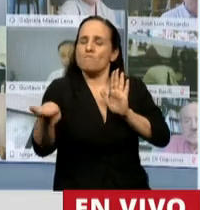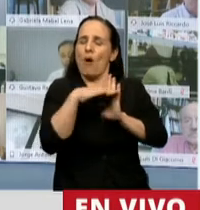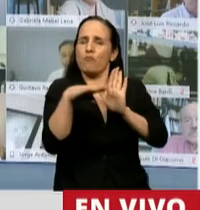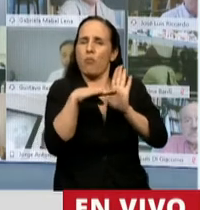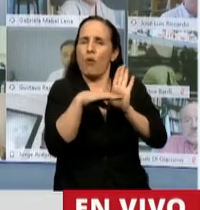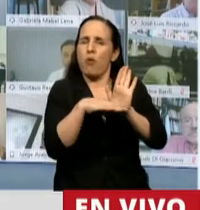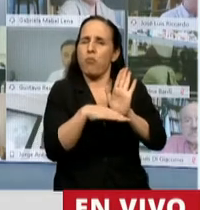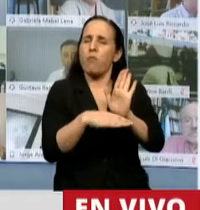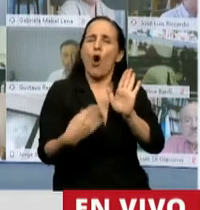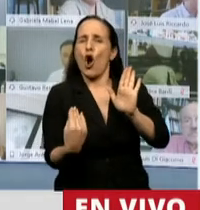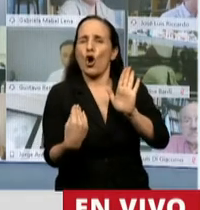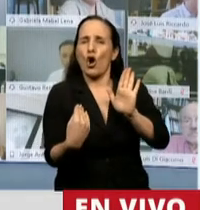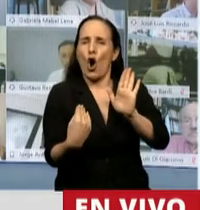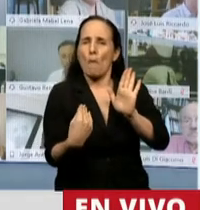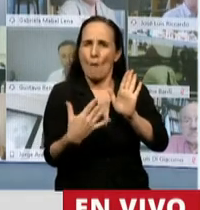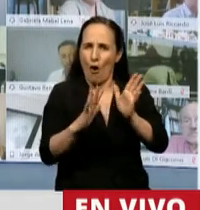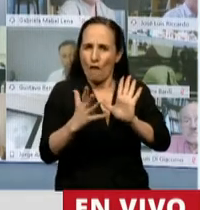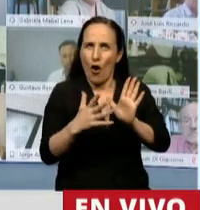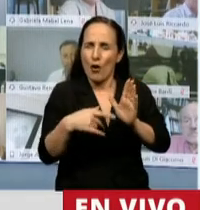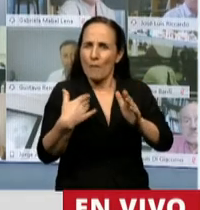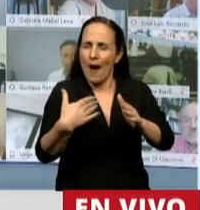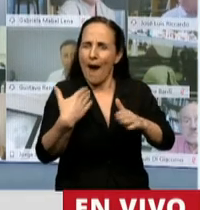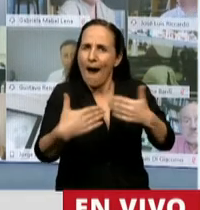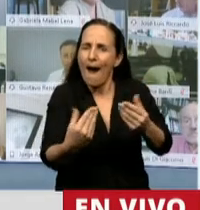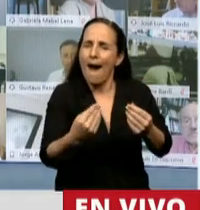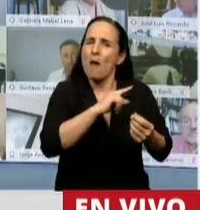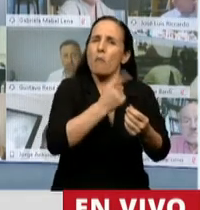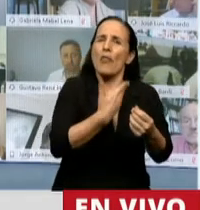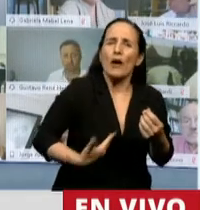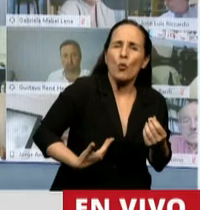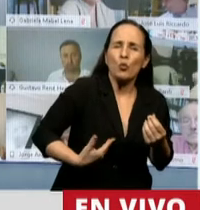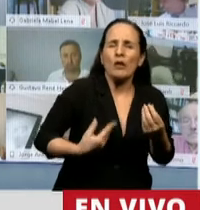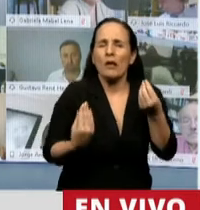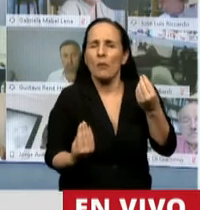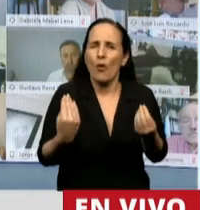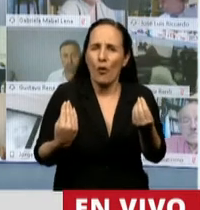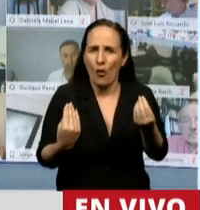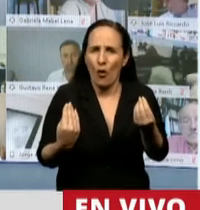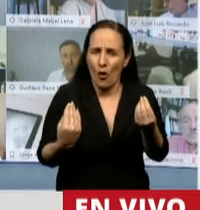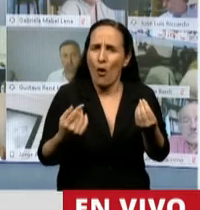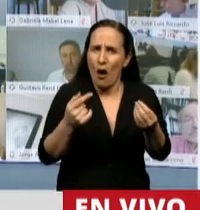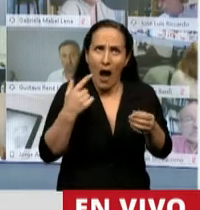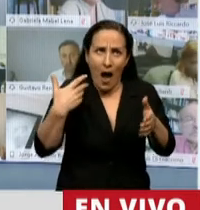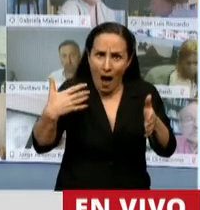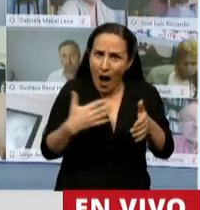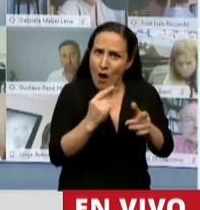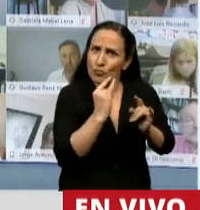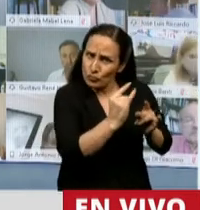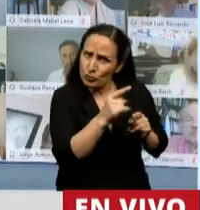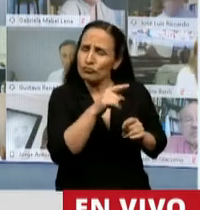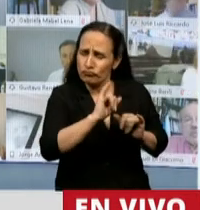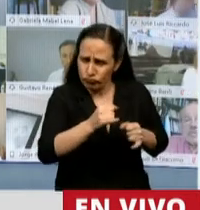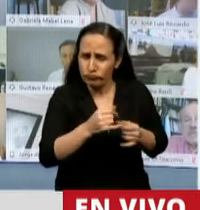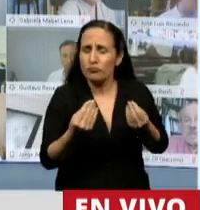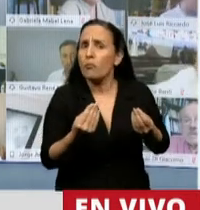el sendero por donde debe transitar el Poder Ejecutivo, que en este caso lo estuvo haciendo y lo sigue haciendo a